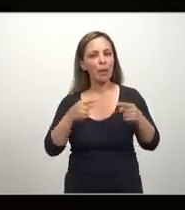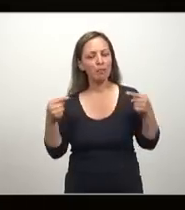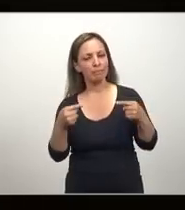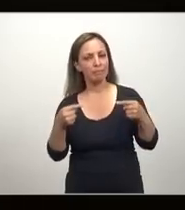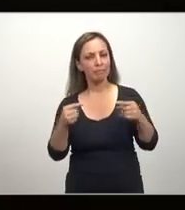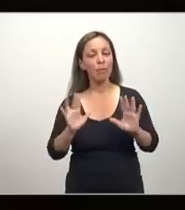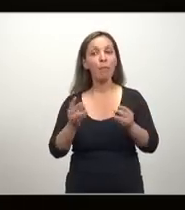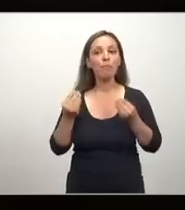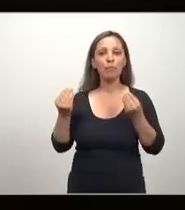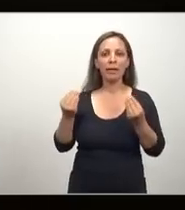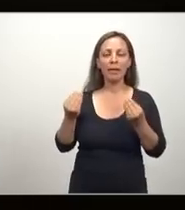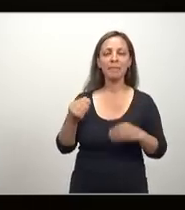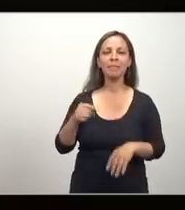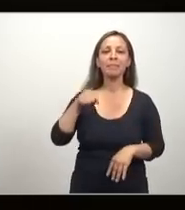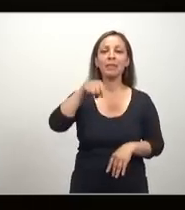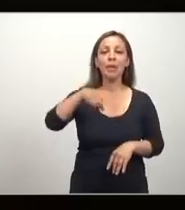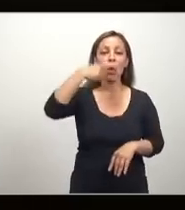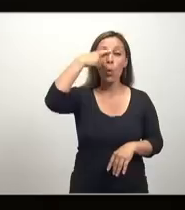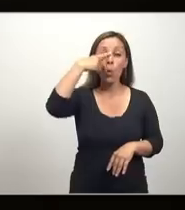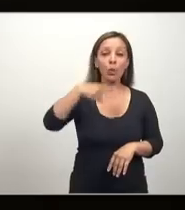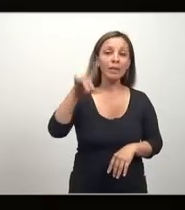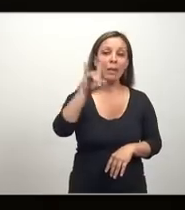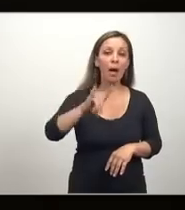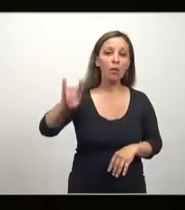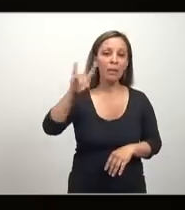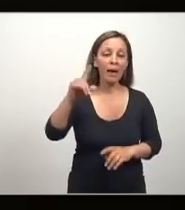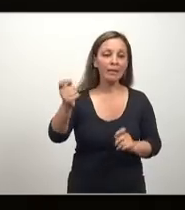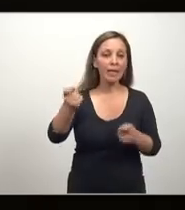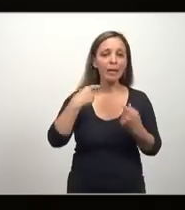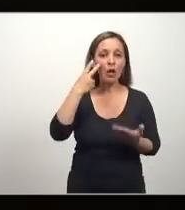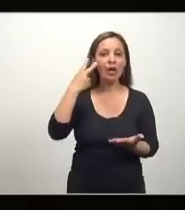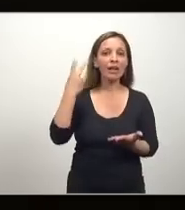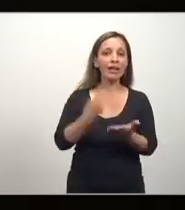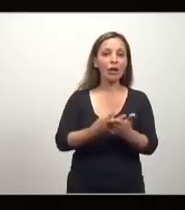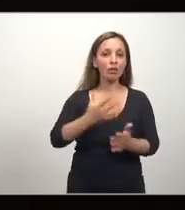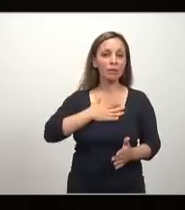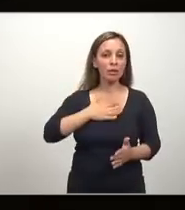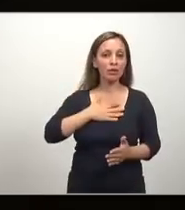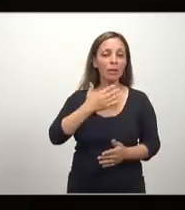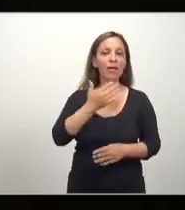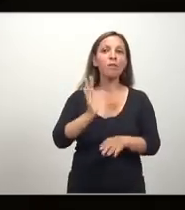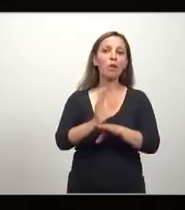Axel, porque esta fue la última universidad en darme un honor y causa como presidente.